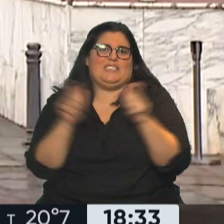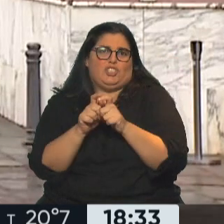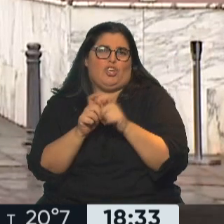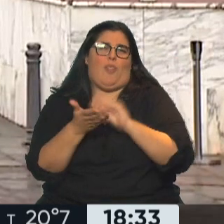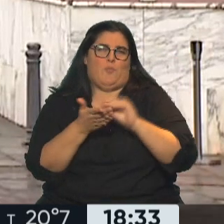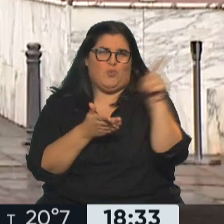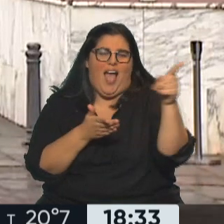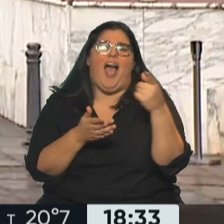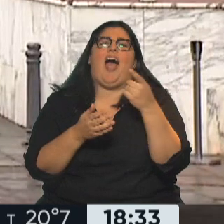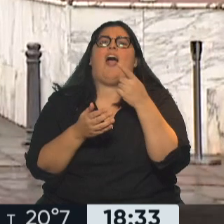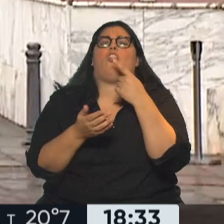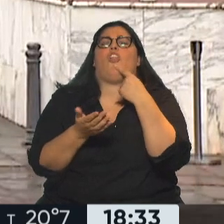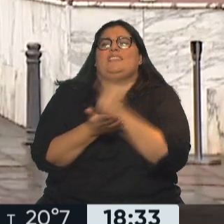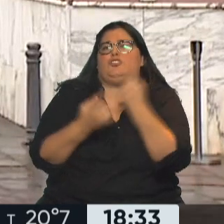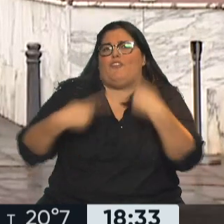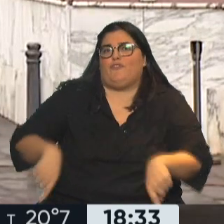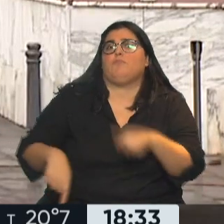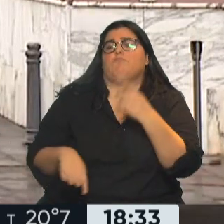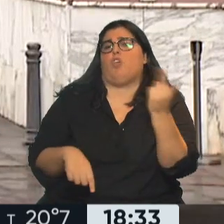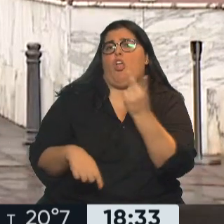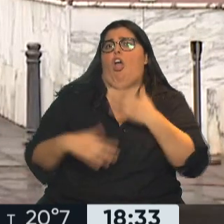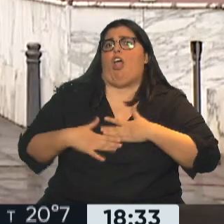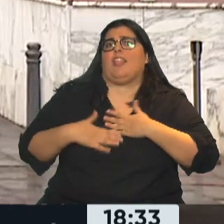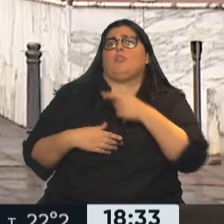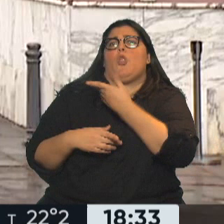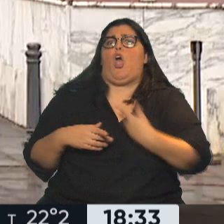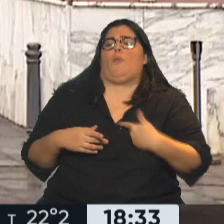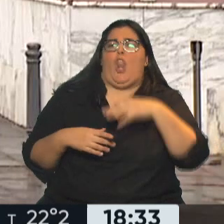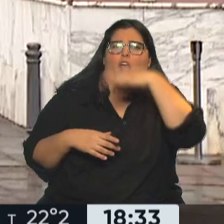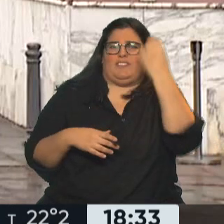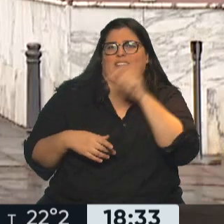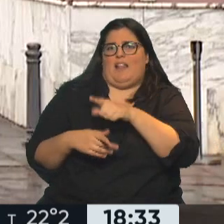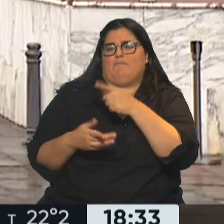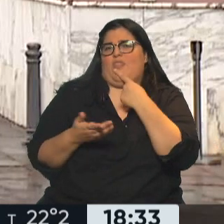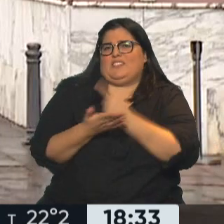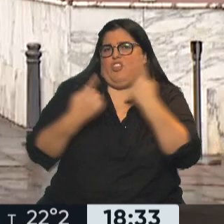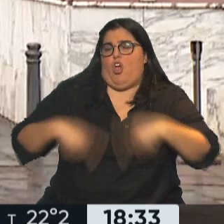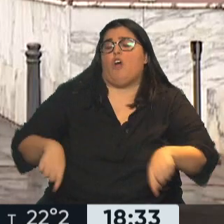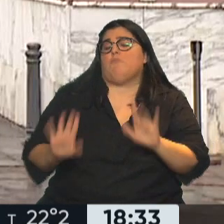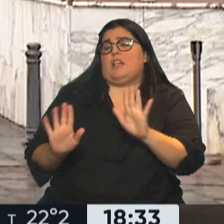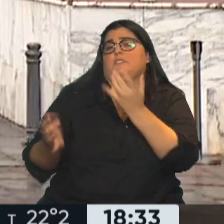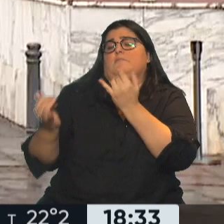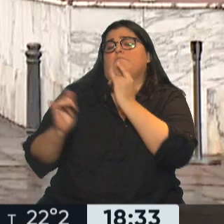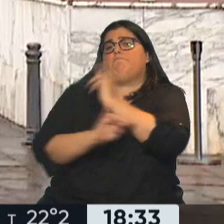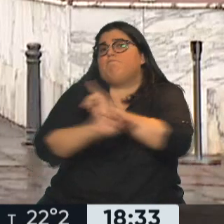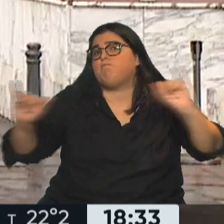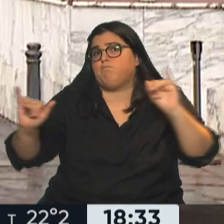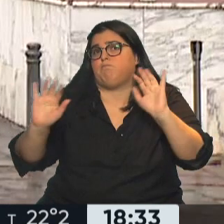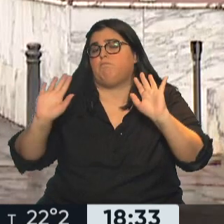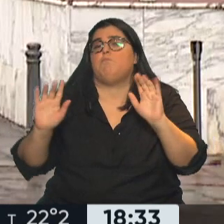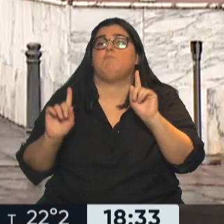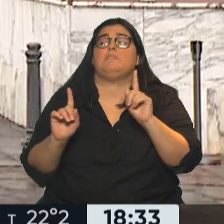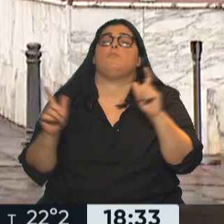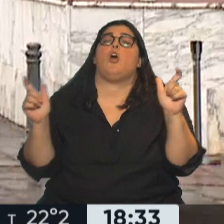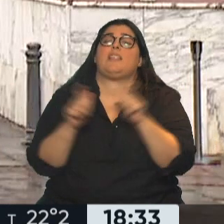contentos los dos por una muy buena sesión para el oficialismo. Esto es lo que dicen las fuentes oficiales con respecto a la reunión que